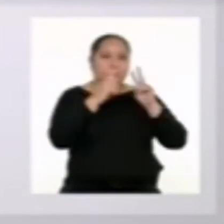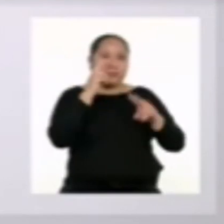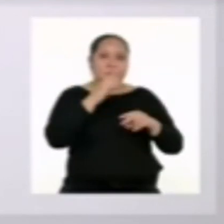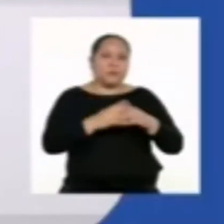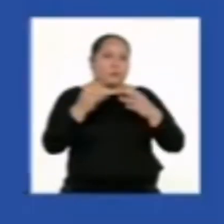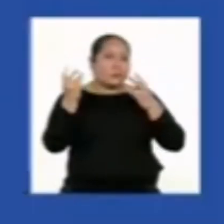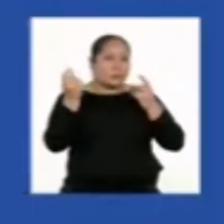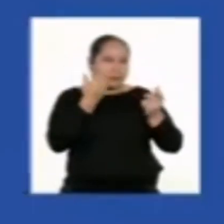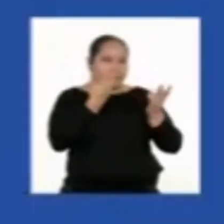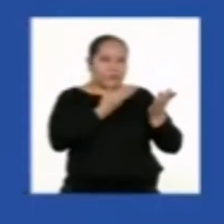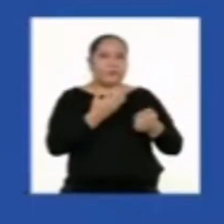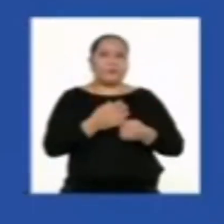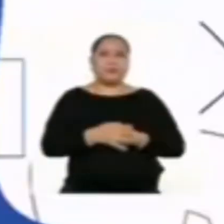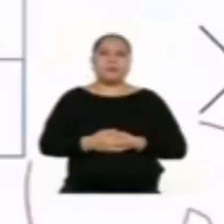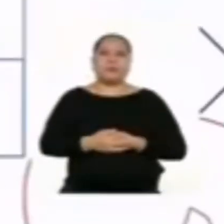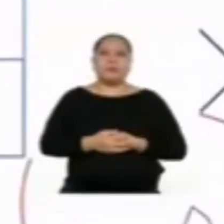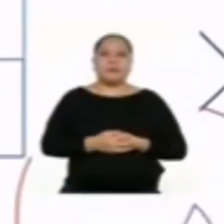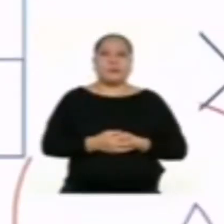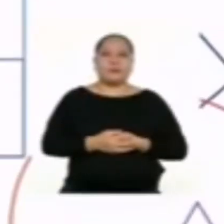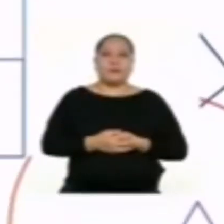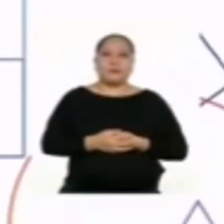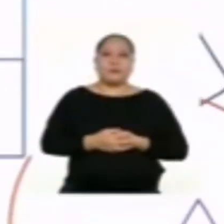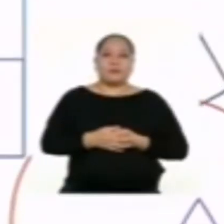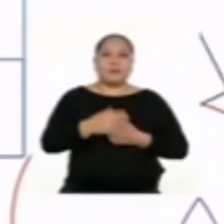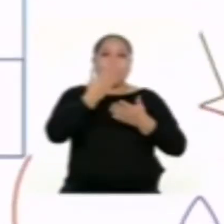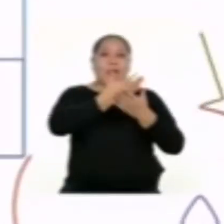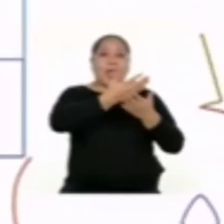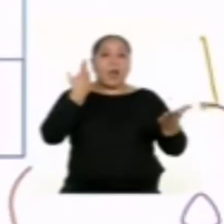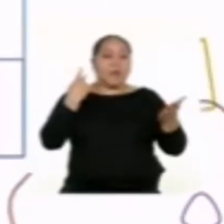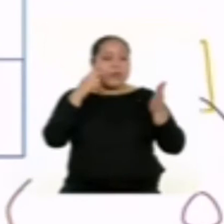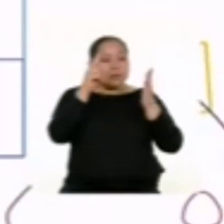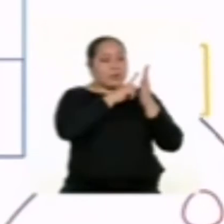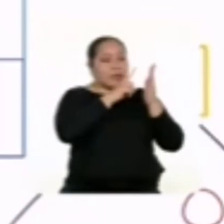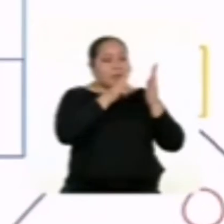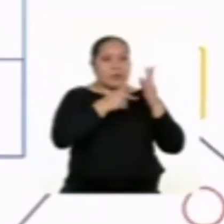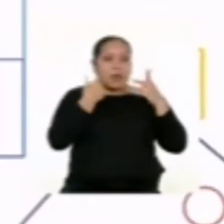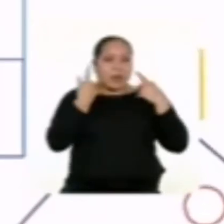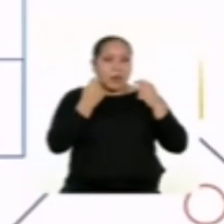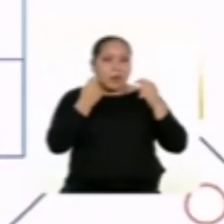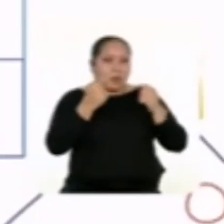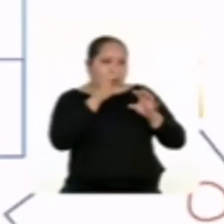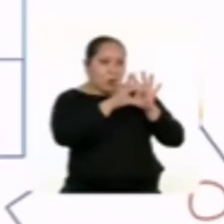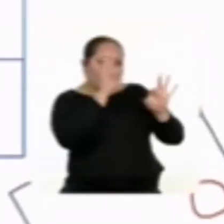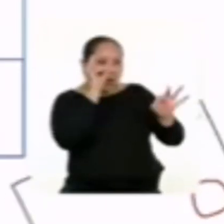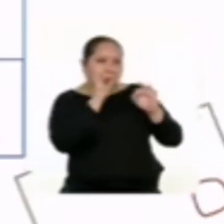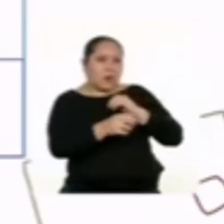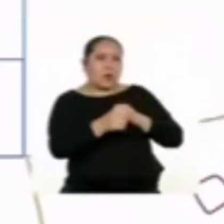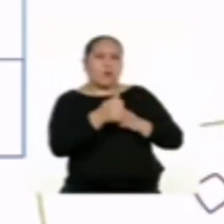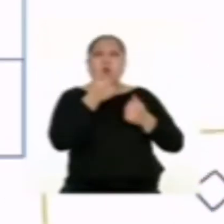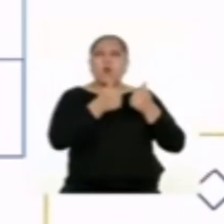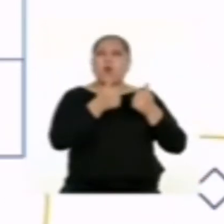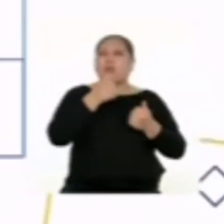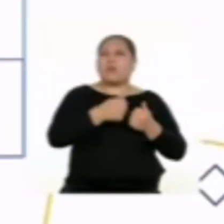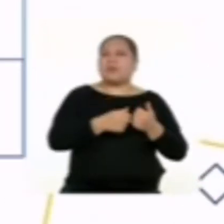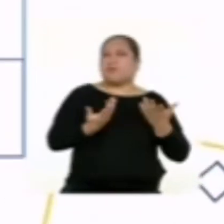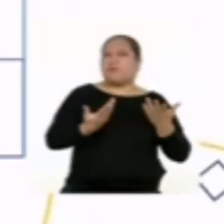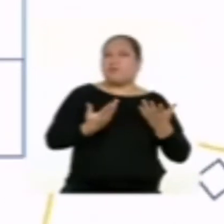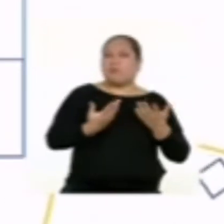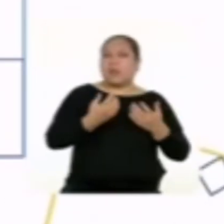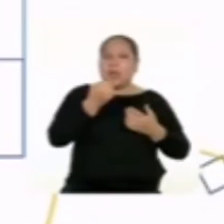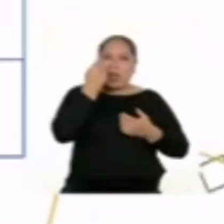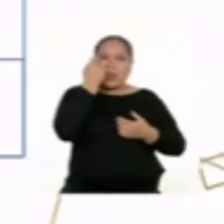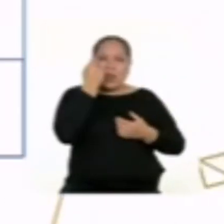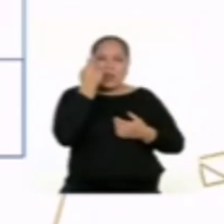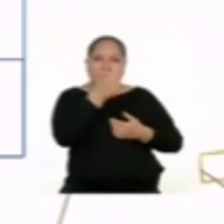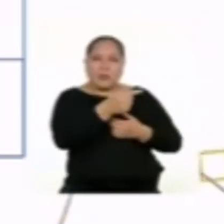veámoslo rápidamente. Antes de la lectura, tratamos de encontrar qué nos resulta familiar del